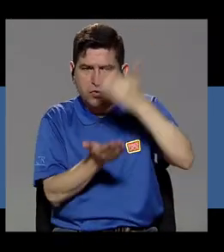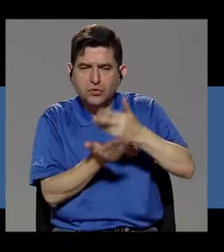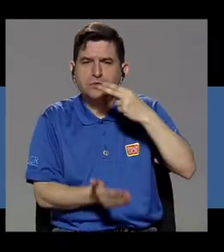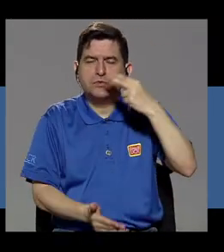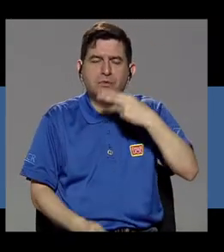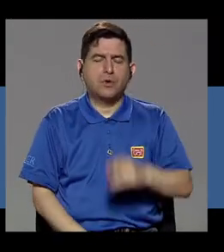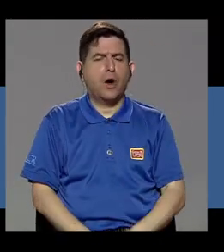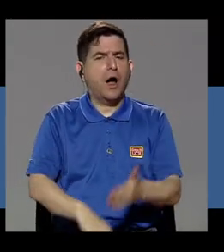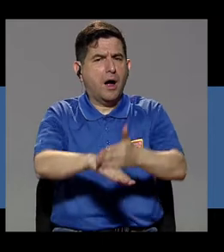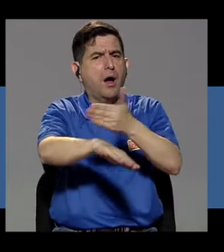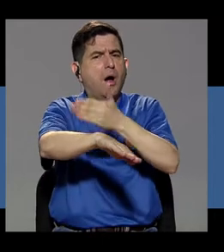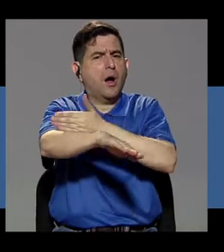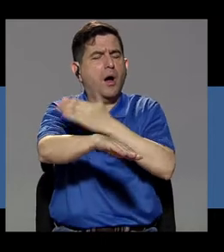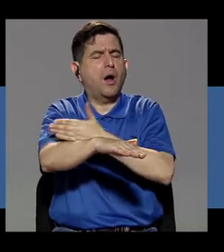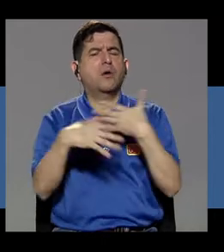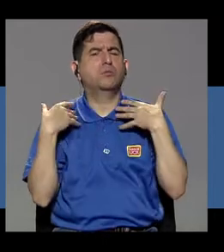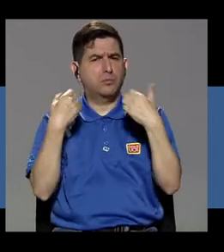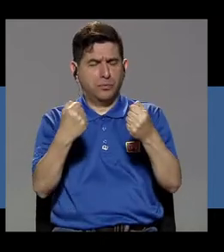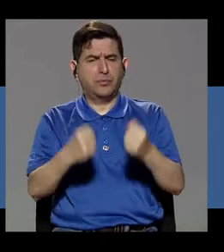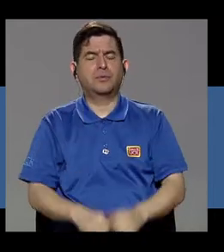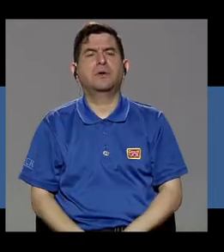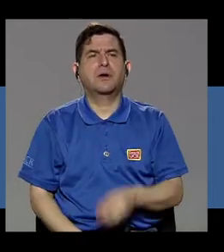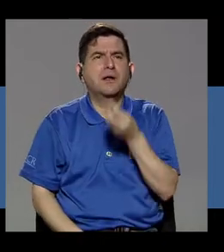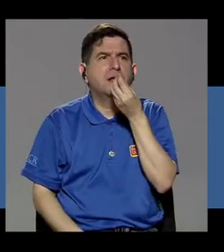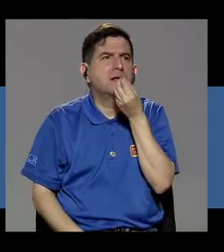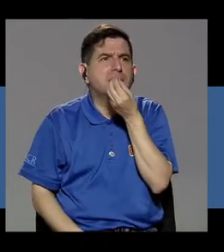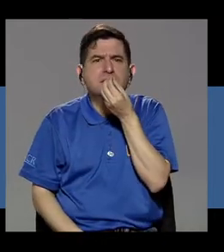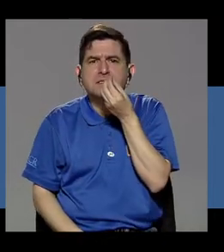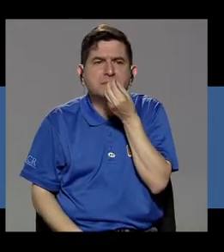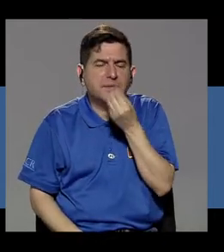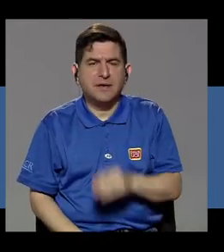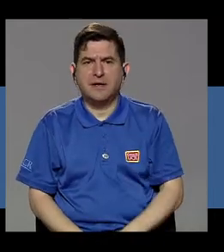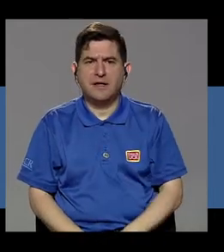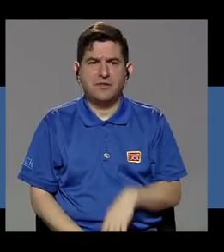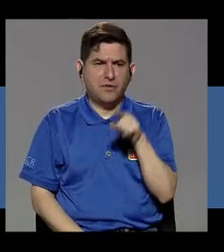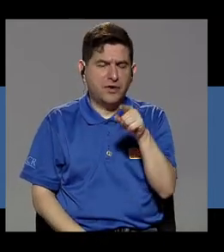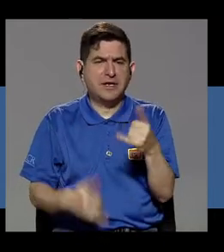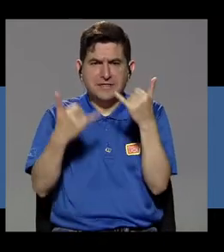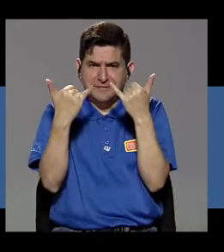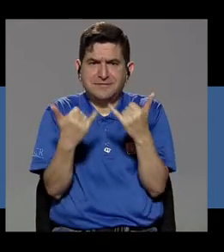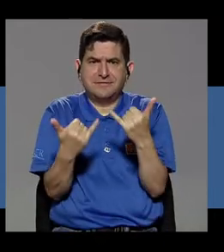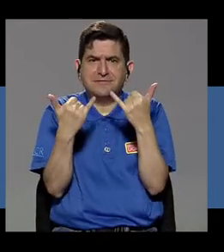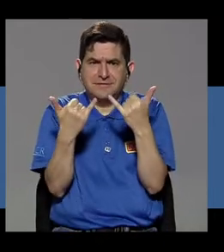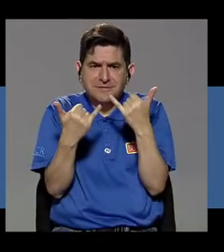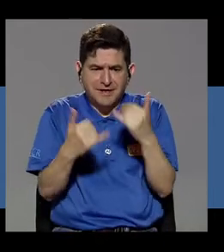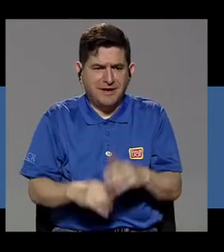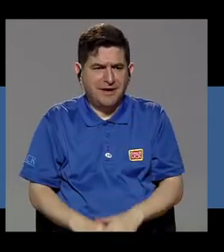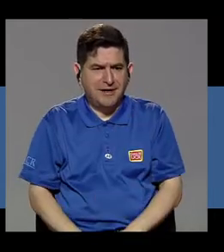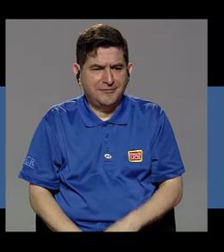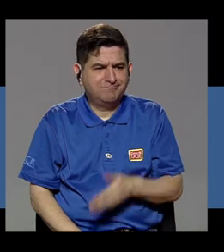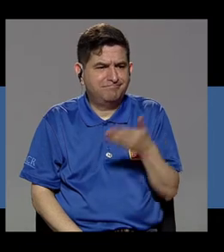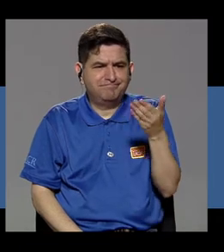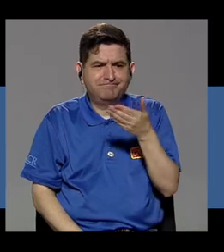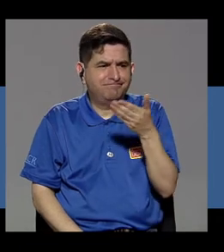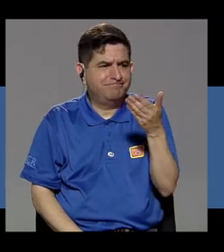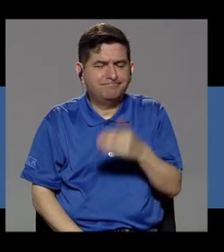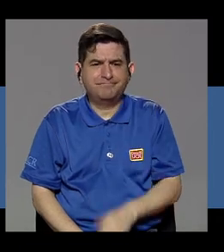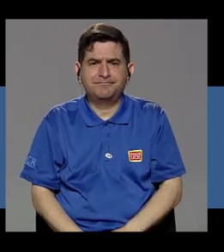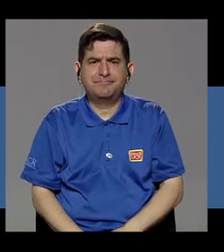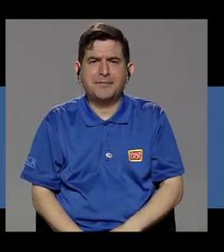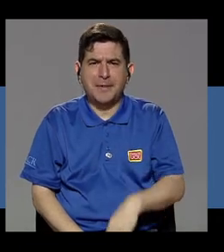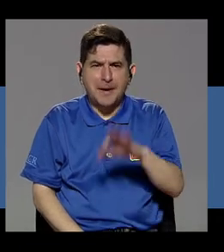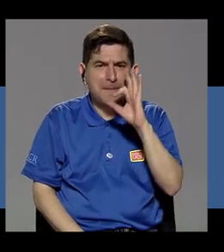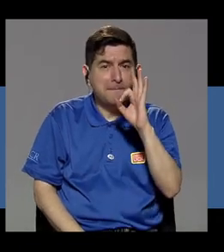fumar mejora un montón la salud, el paladar se vuelve más, digamos, más